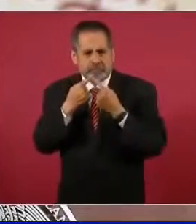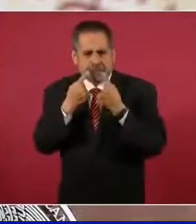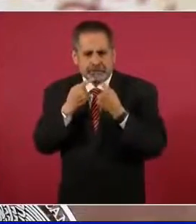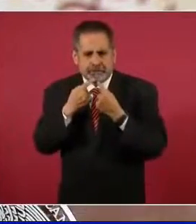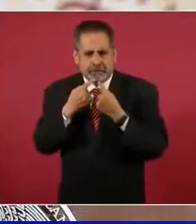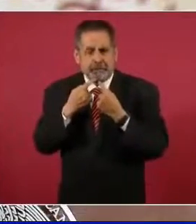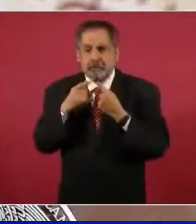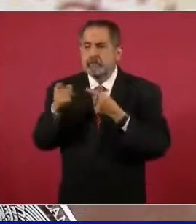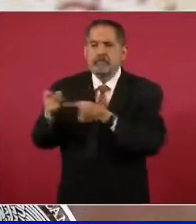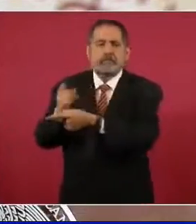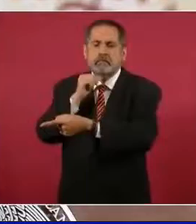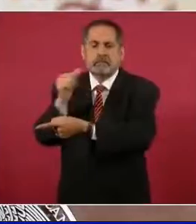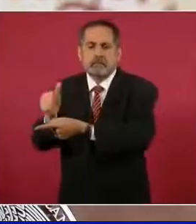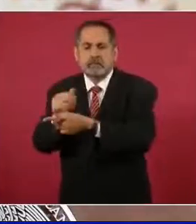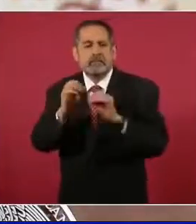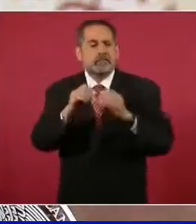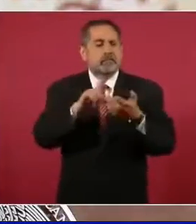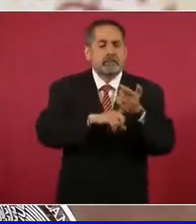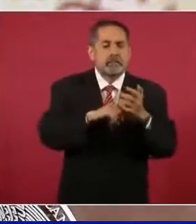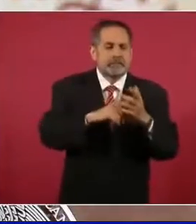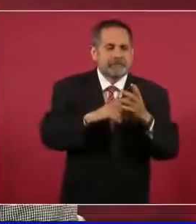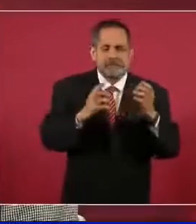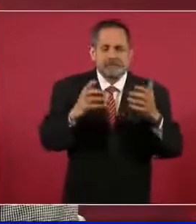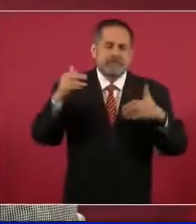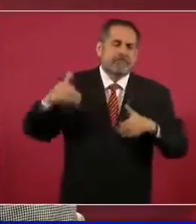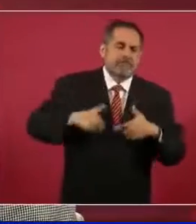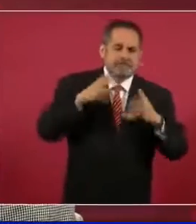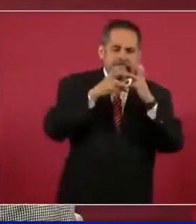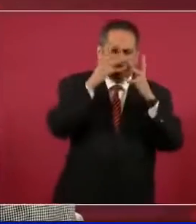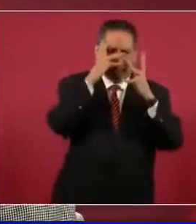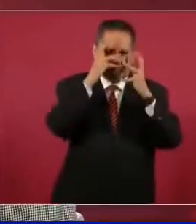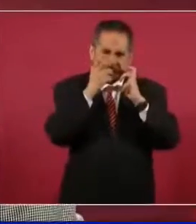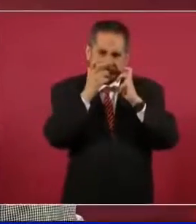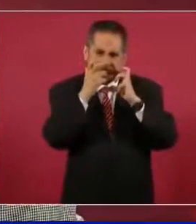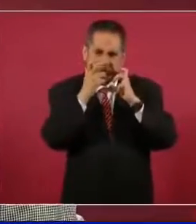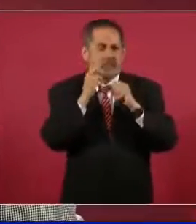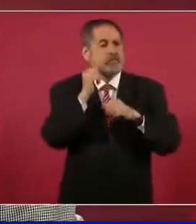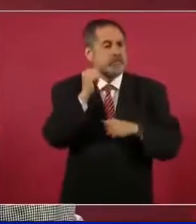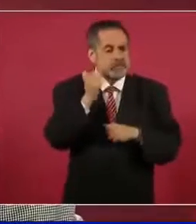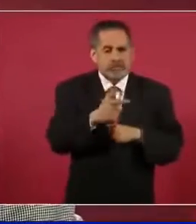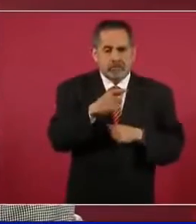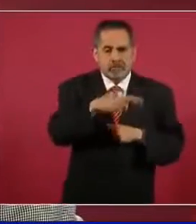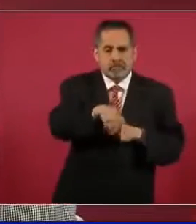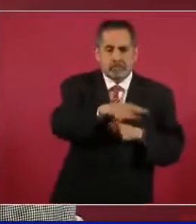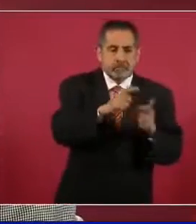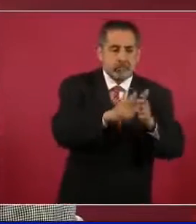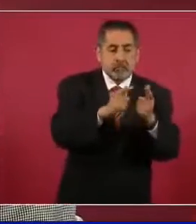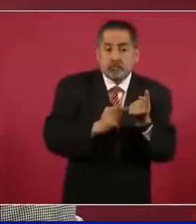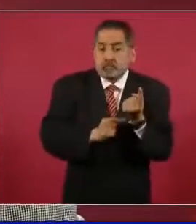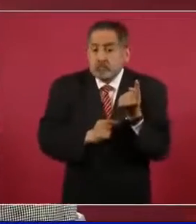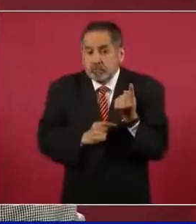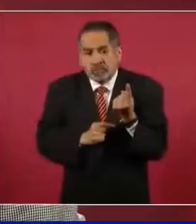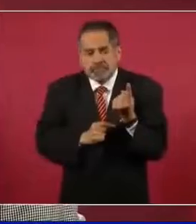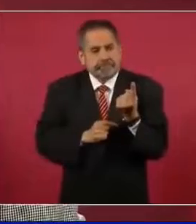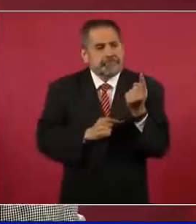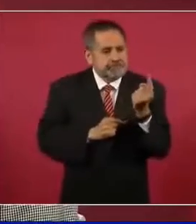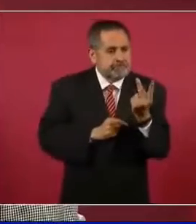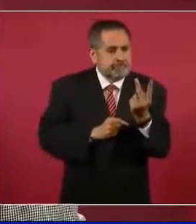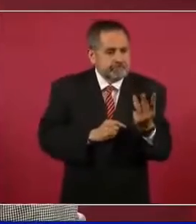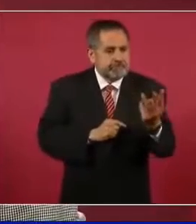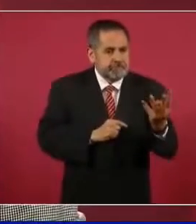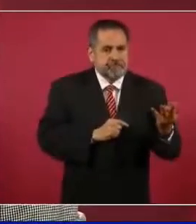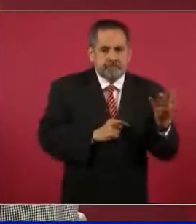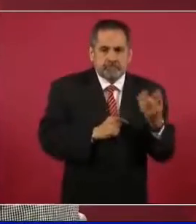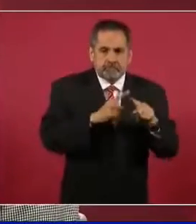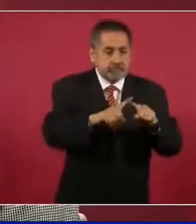que pierden parte de su cara y que requieren reconocimiento por un grupo, no es sólo el médico